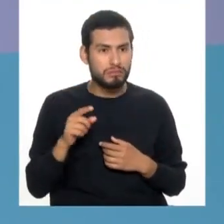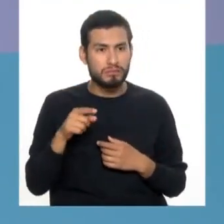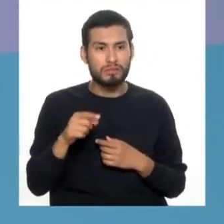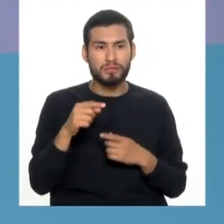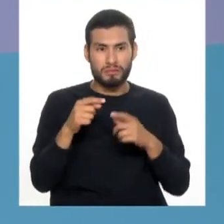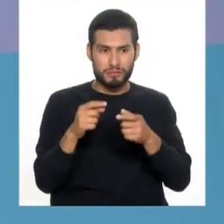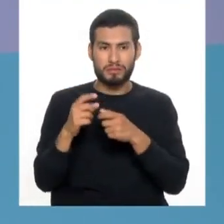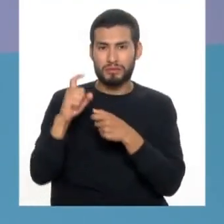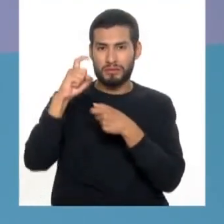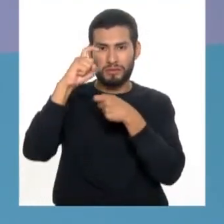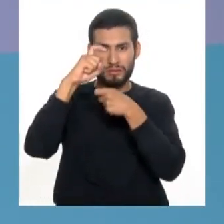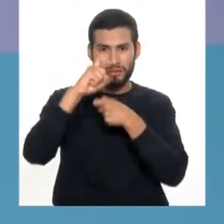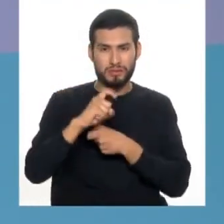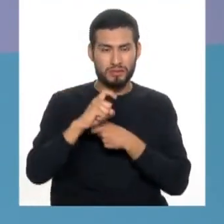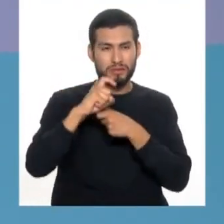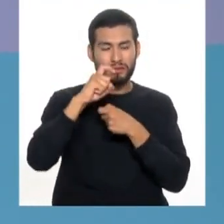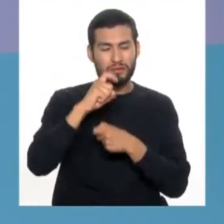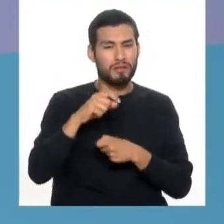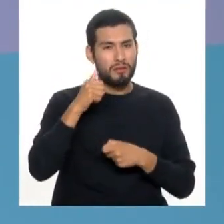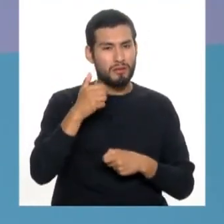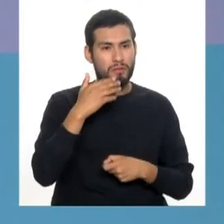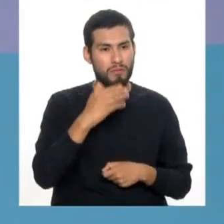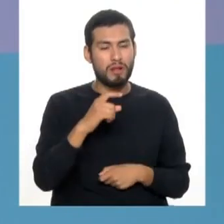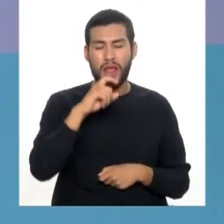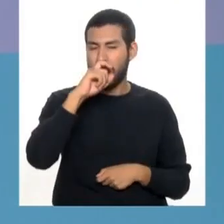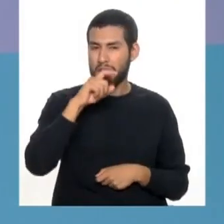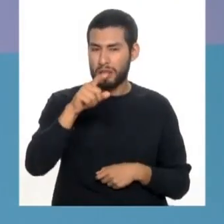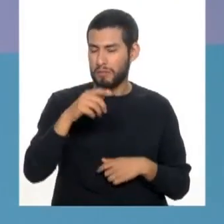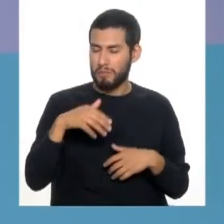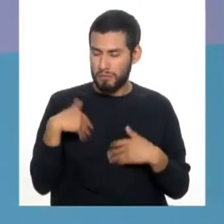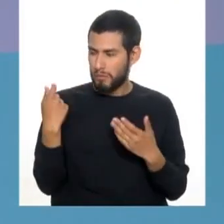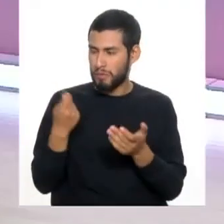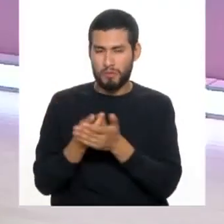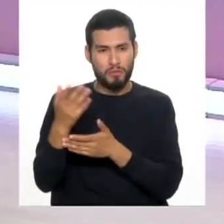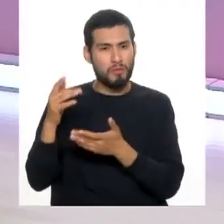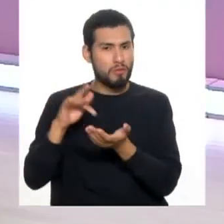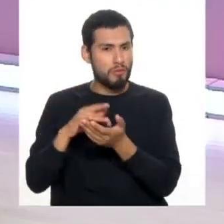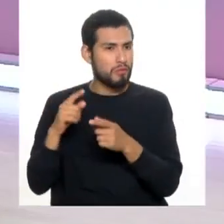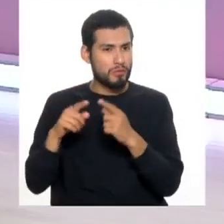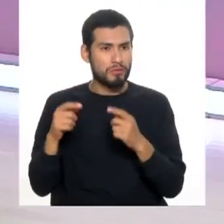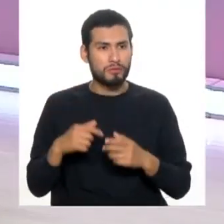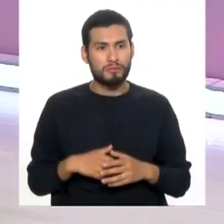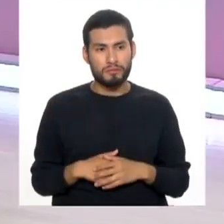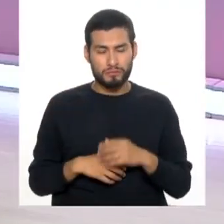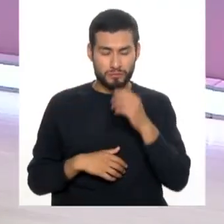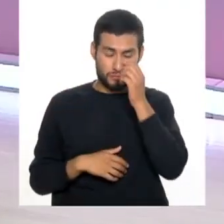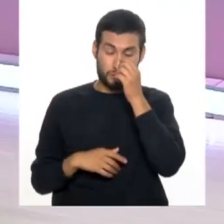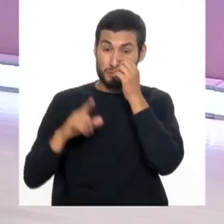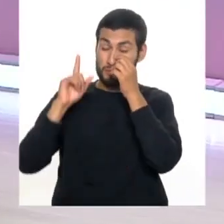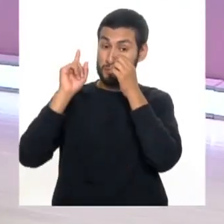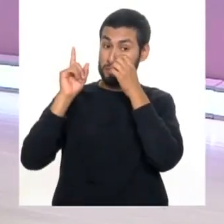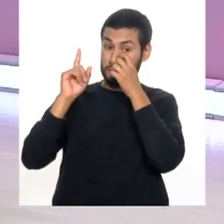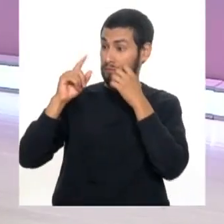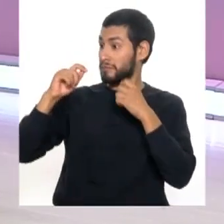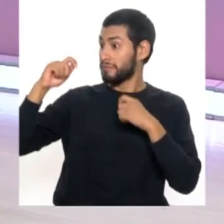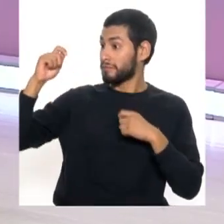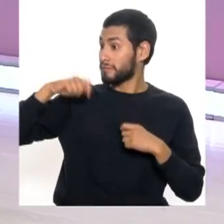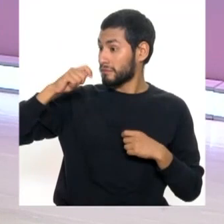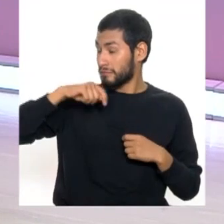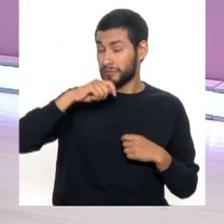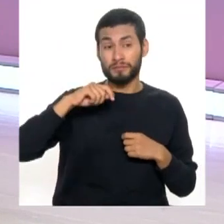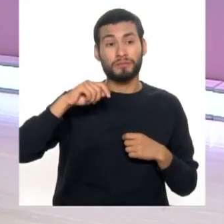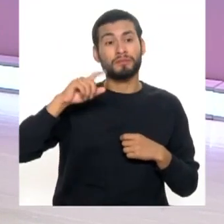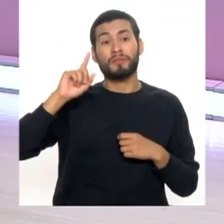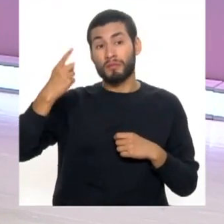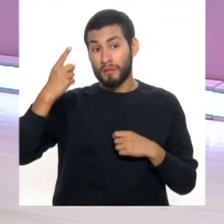salido los limpiadores de lengua de esta forma que son muy prácticos y lo pueden conseguir en cualquier farmacia. O sea, primero te lavas los... Primero el hilo dental.